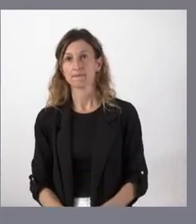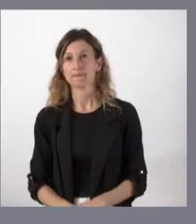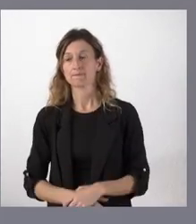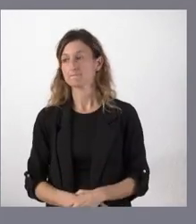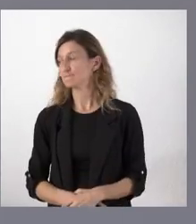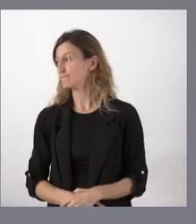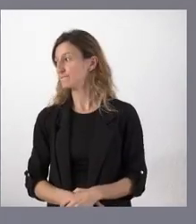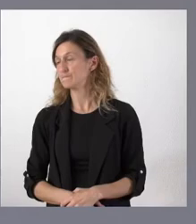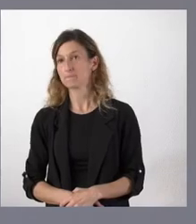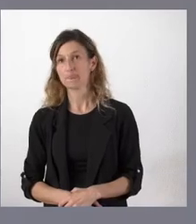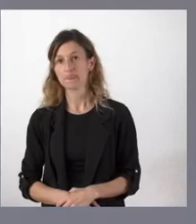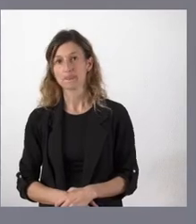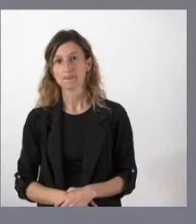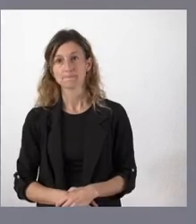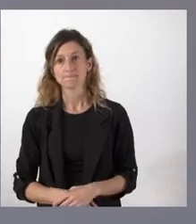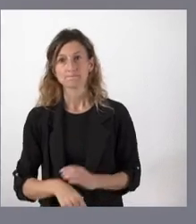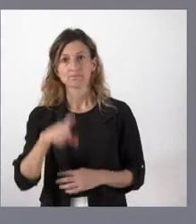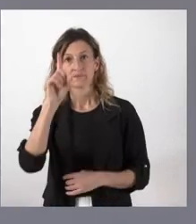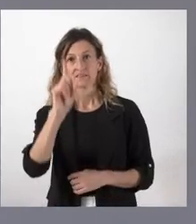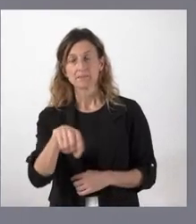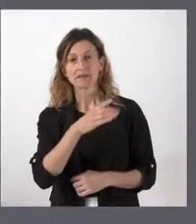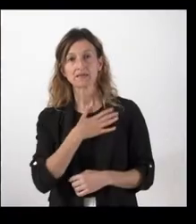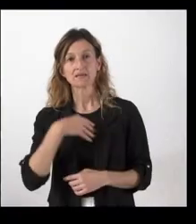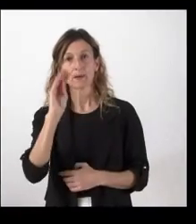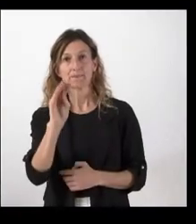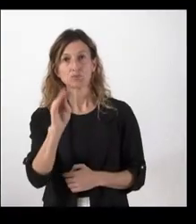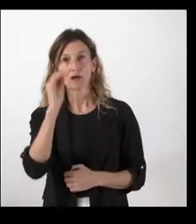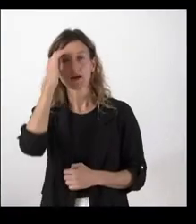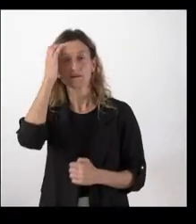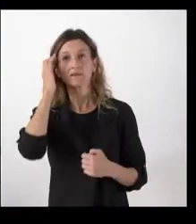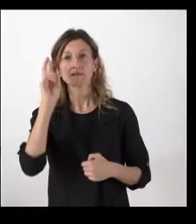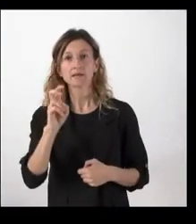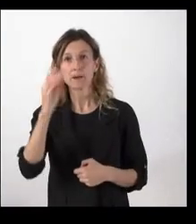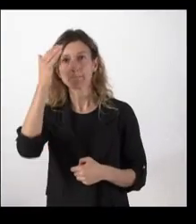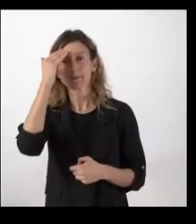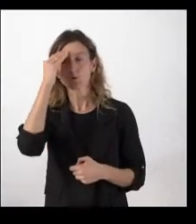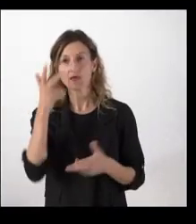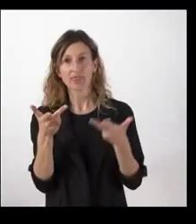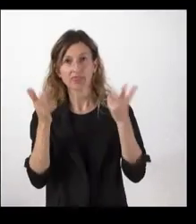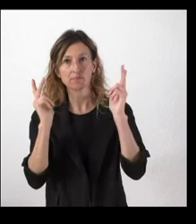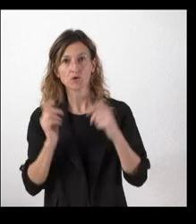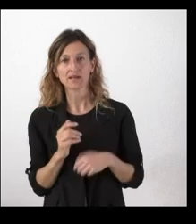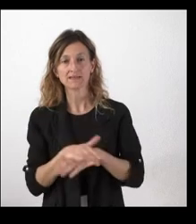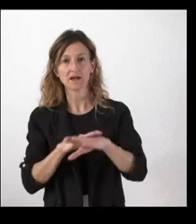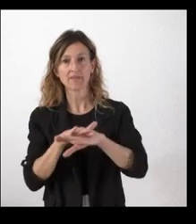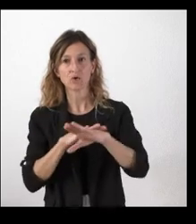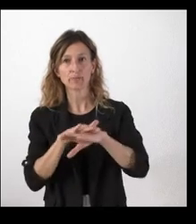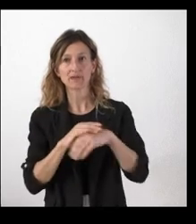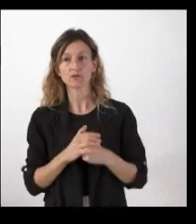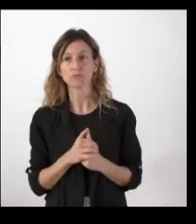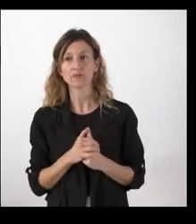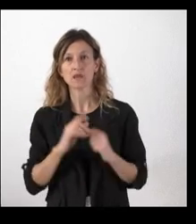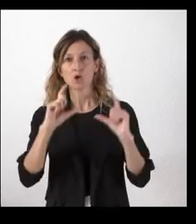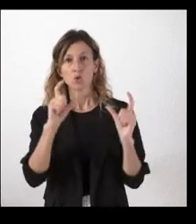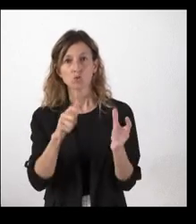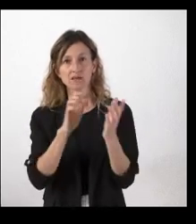Sí, quería preguntarle también en relación con la ley de memoria democrática del Gobierno. La Junta de Castilla y